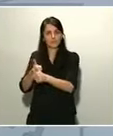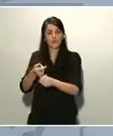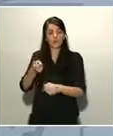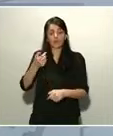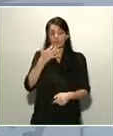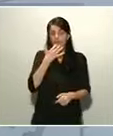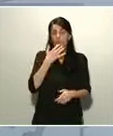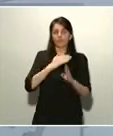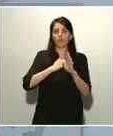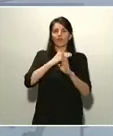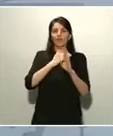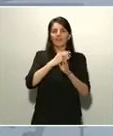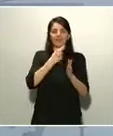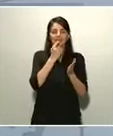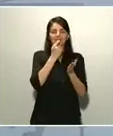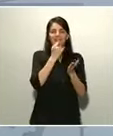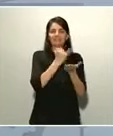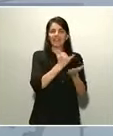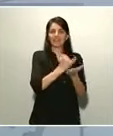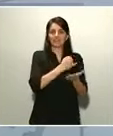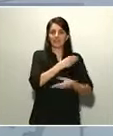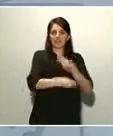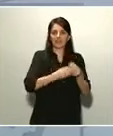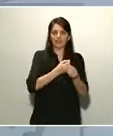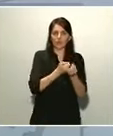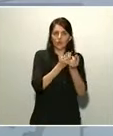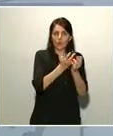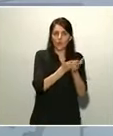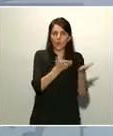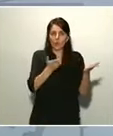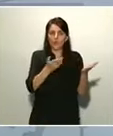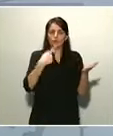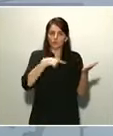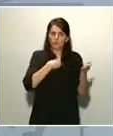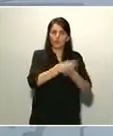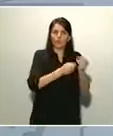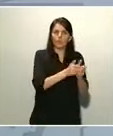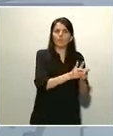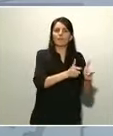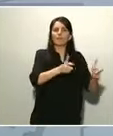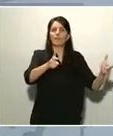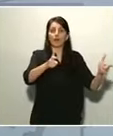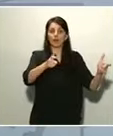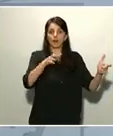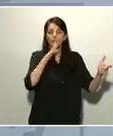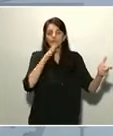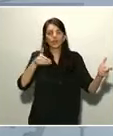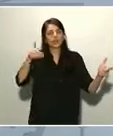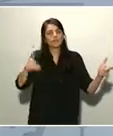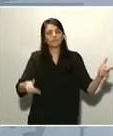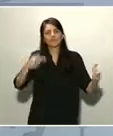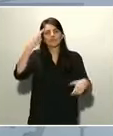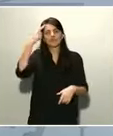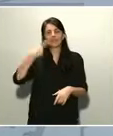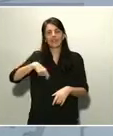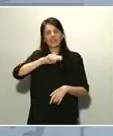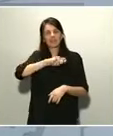saber exactamente qué número de personas en nuestro país está infectado por el virus.